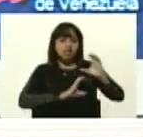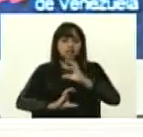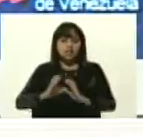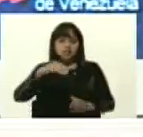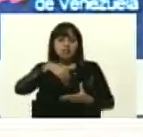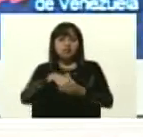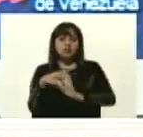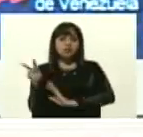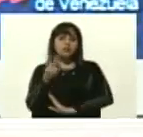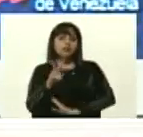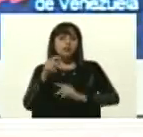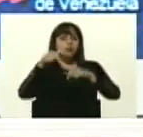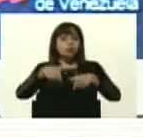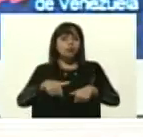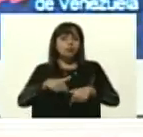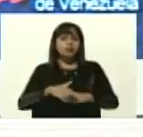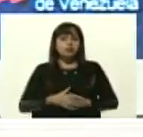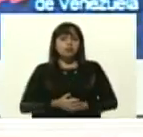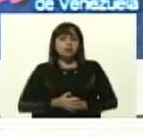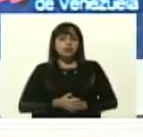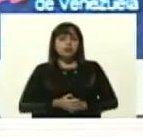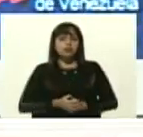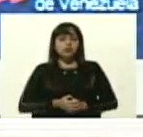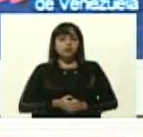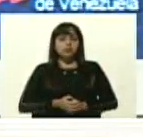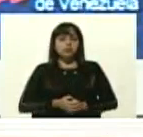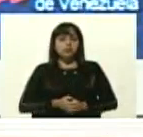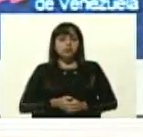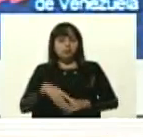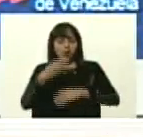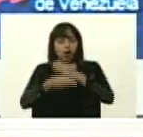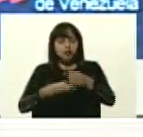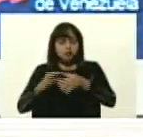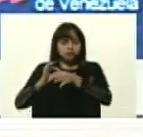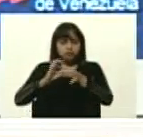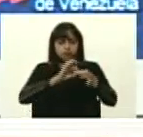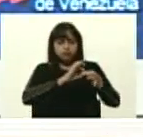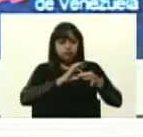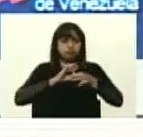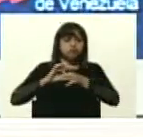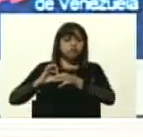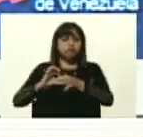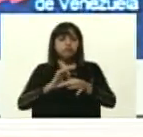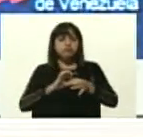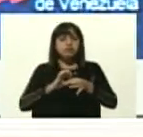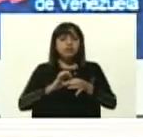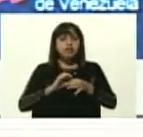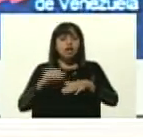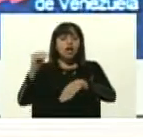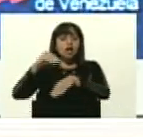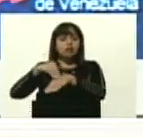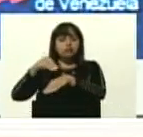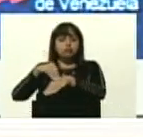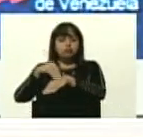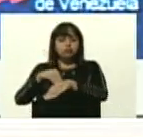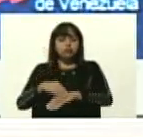Venezuela. Y hoy vamos a articular, a anunciar